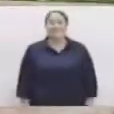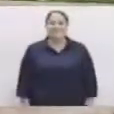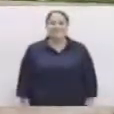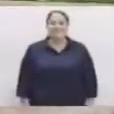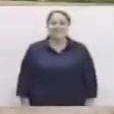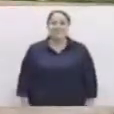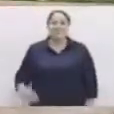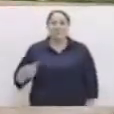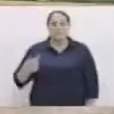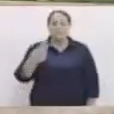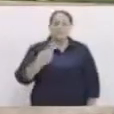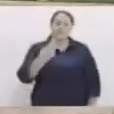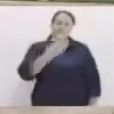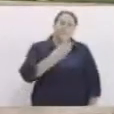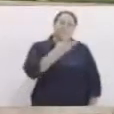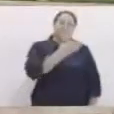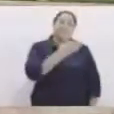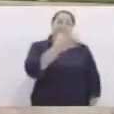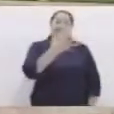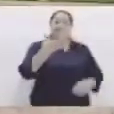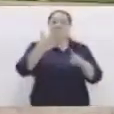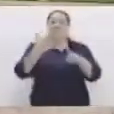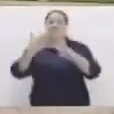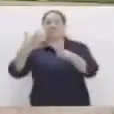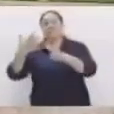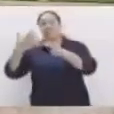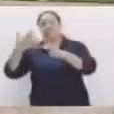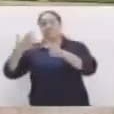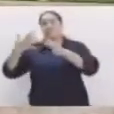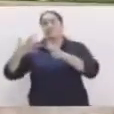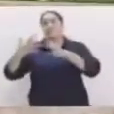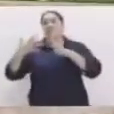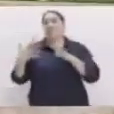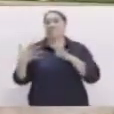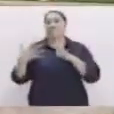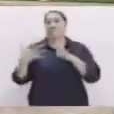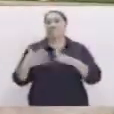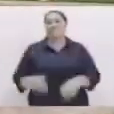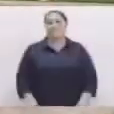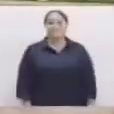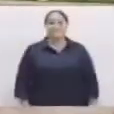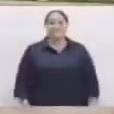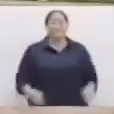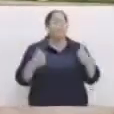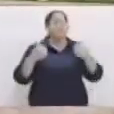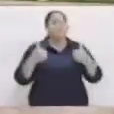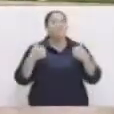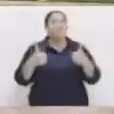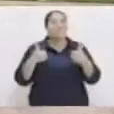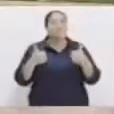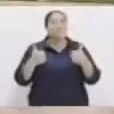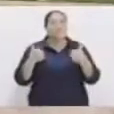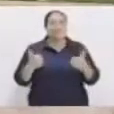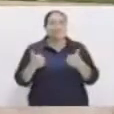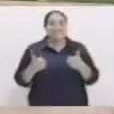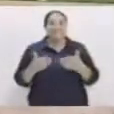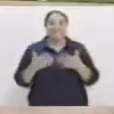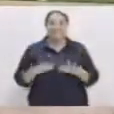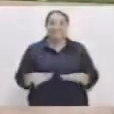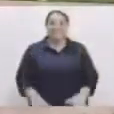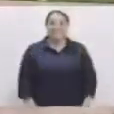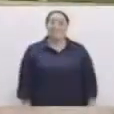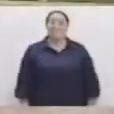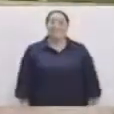Uno, dos, tres, cuatro, cinco, seis, siete, ocho, nueve, diez. Muy bien. Como yo hice mi recorrido completo,